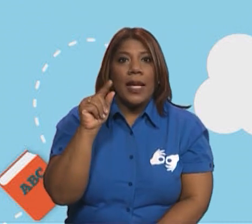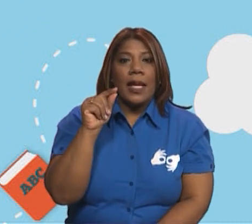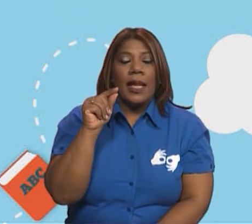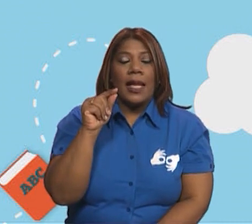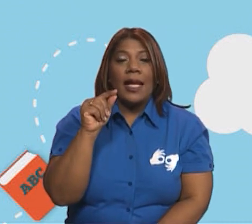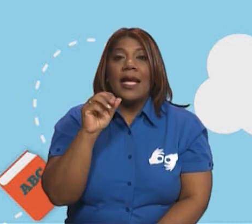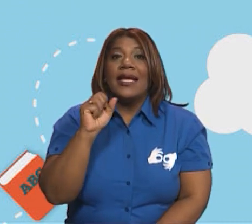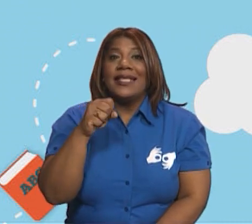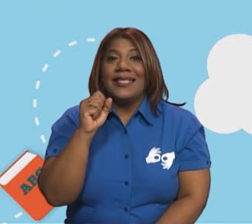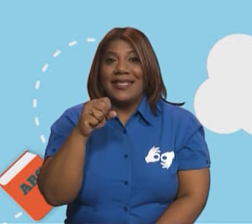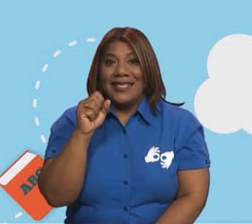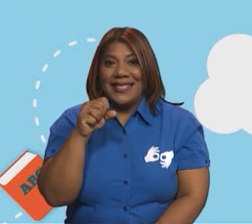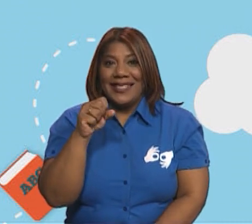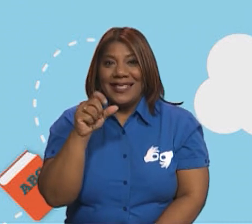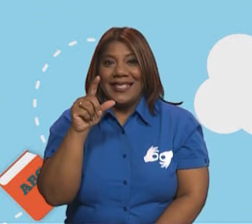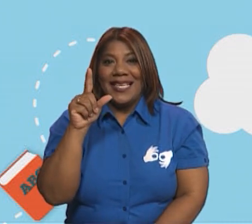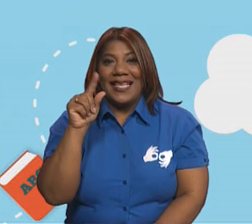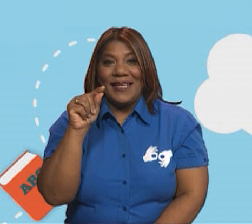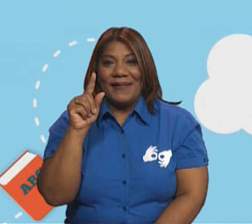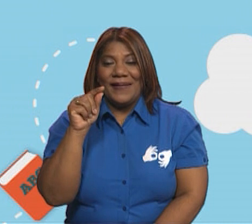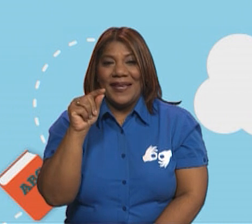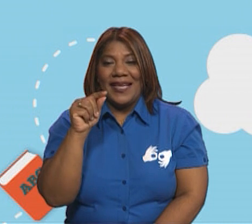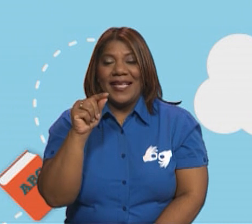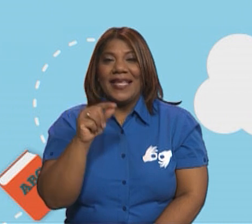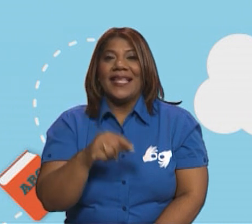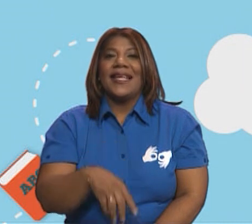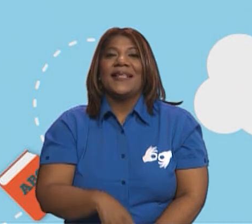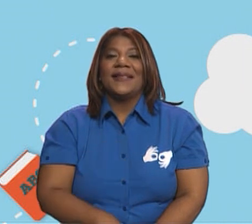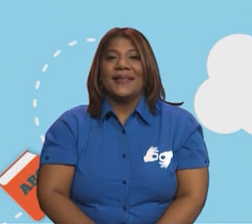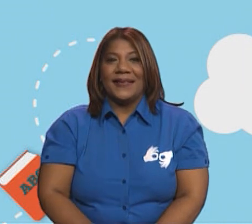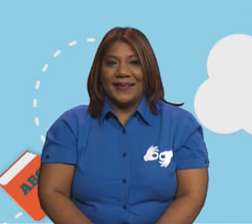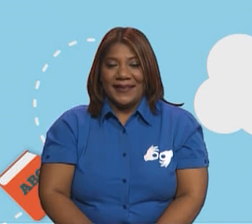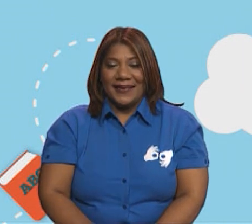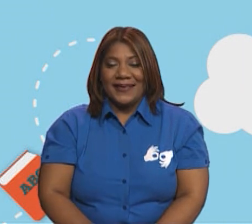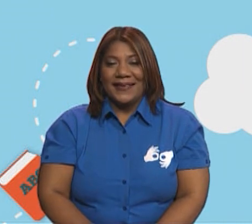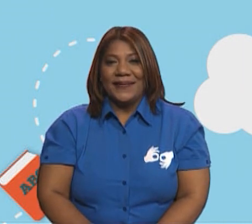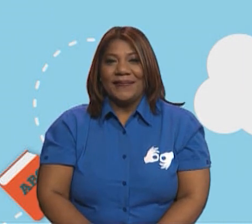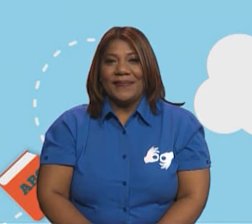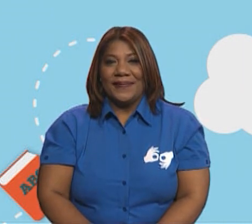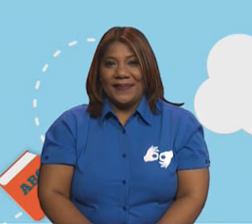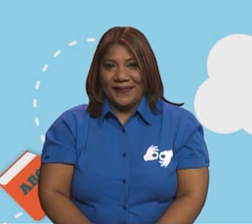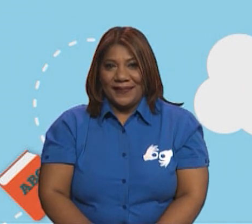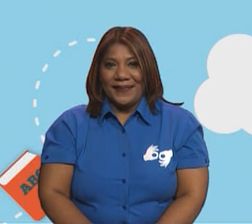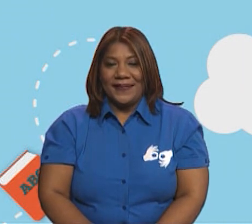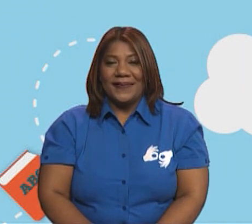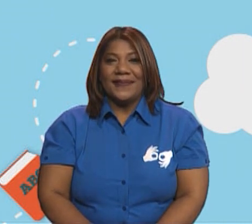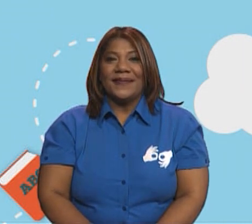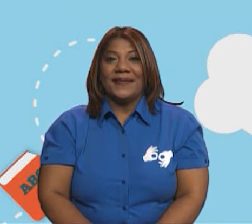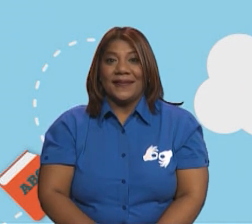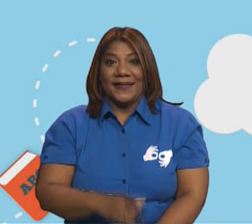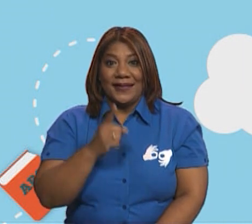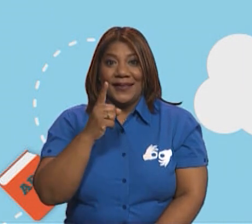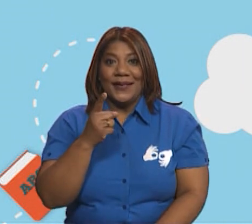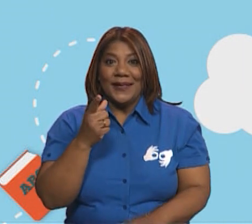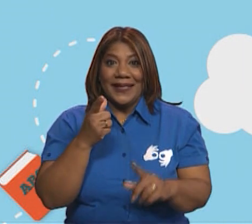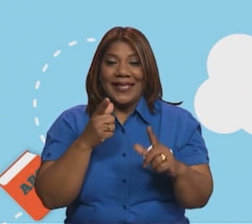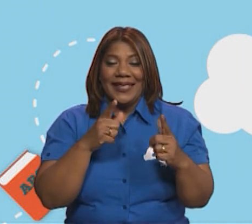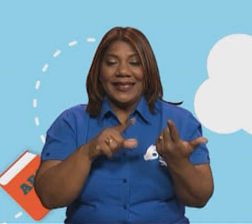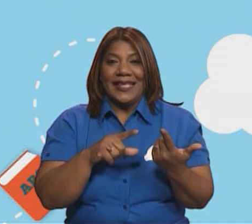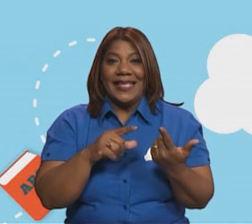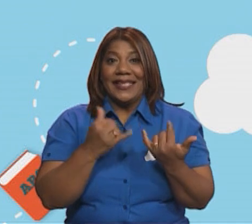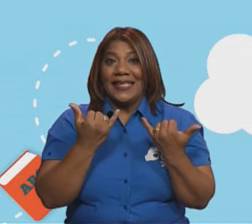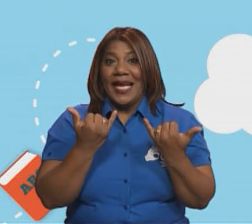Exacto, el que aparece en color turquesa y se llama cuadrado. Muy bien, chicos. Lo han hecho excelente. Estamos listos entonces para